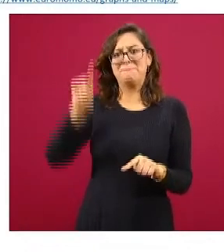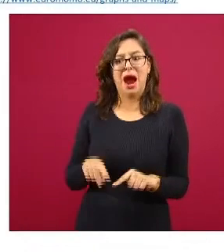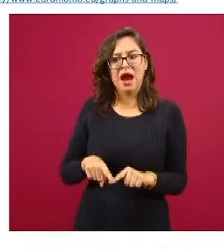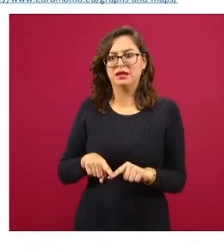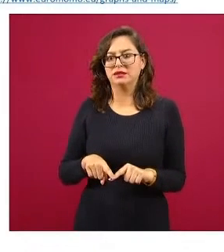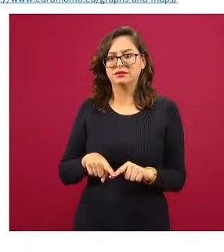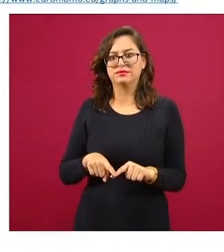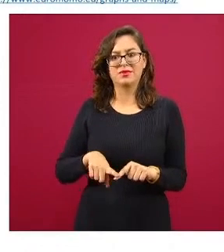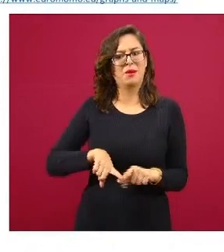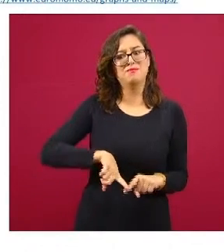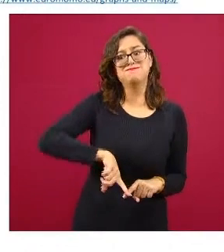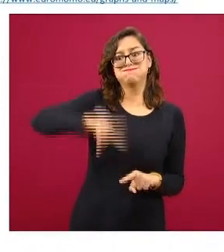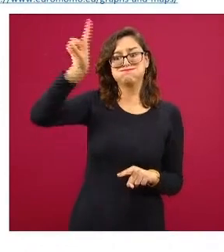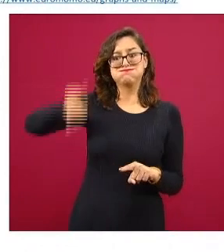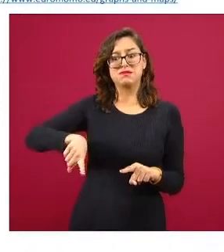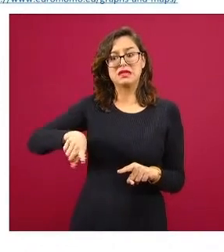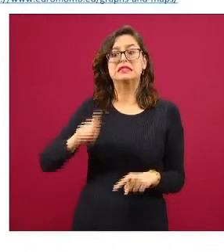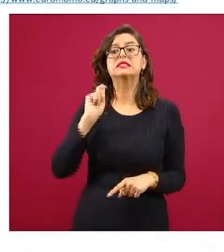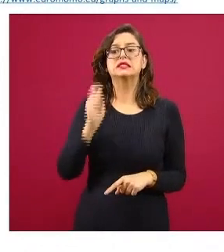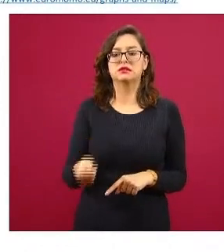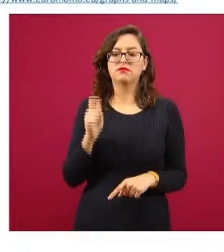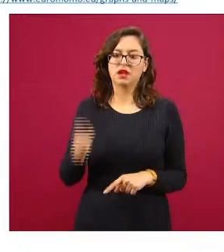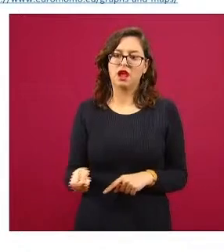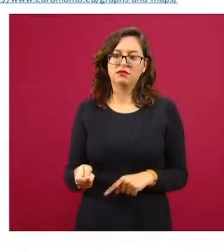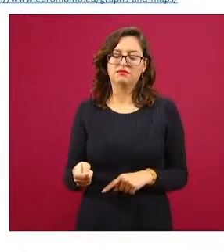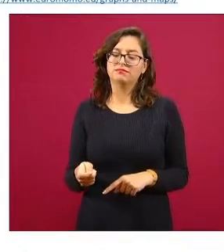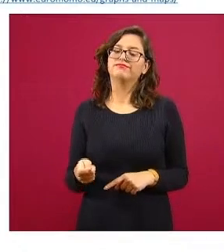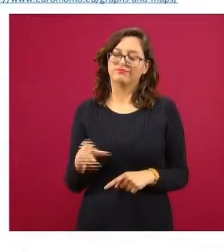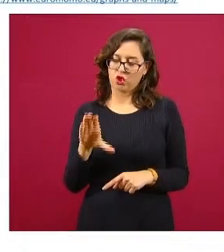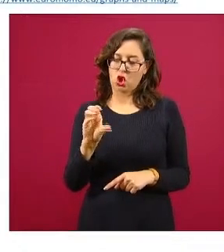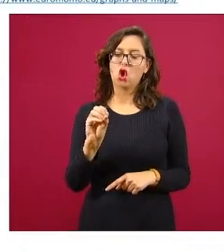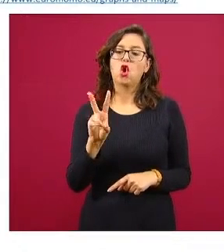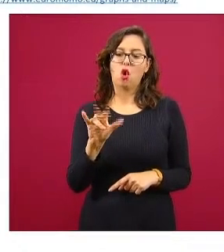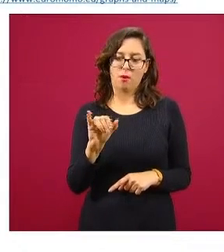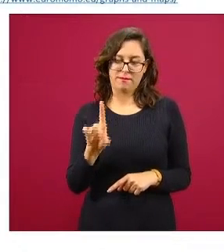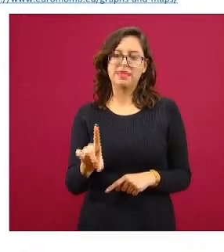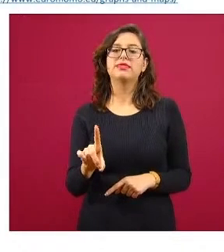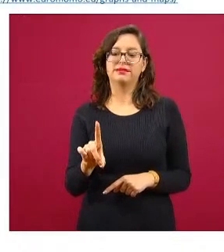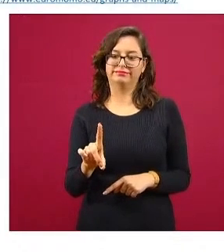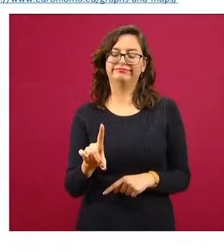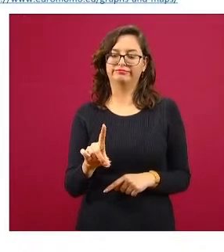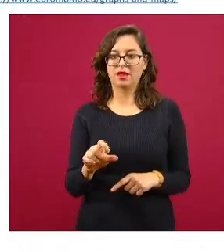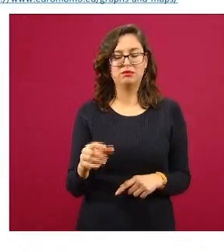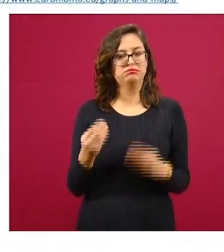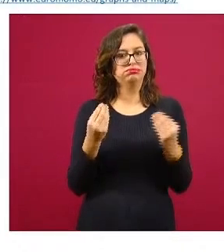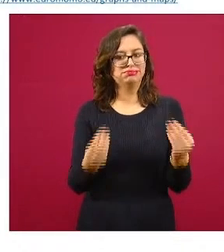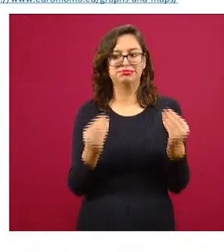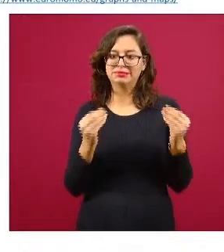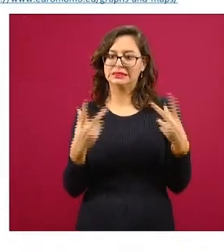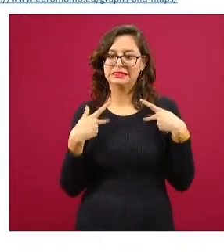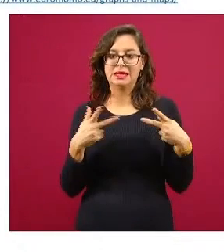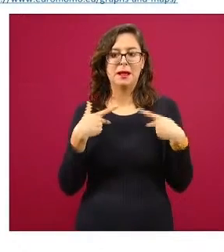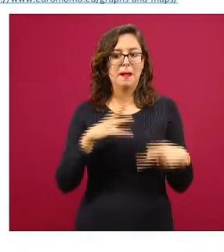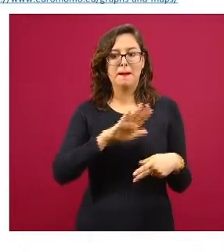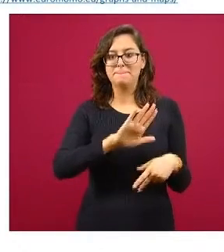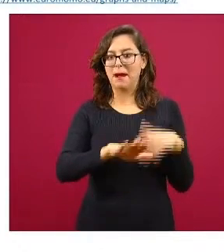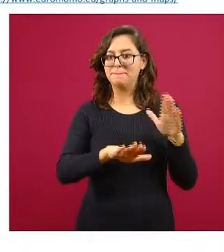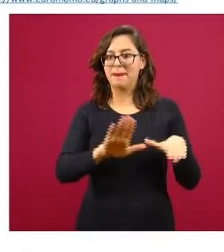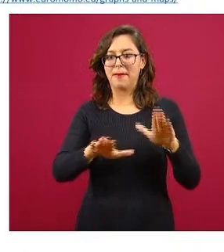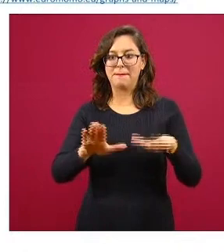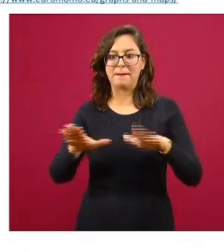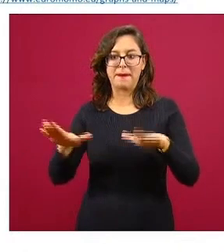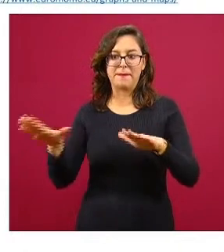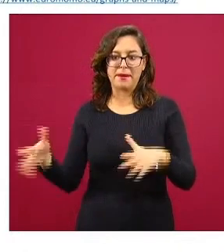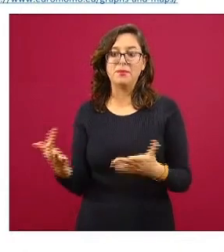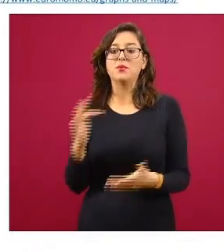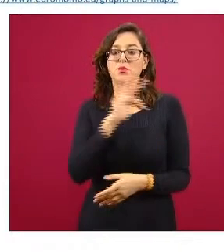pico acá que corresponde al exceso de mortalidad asociado con COVID y acá se expresa el